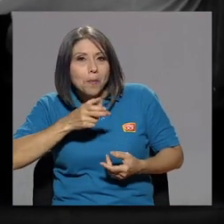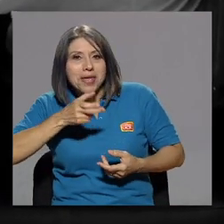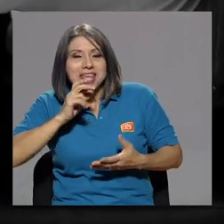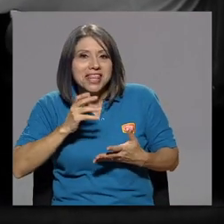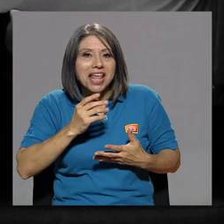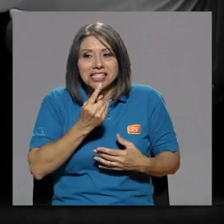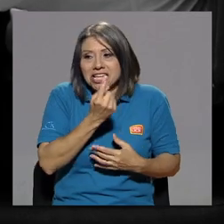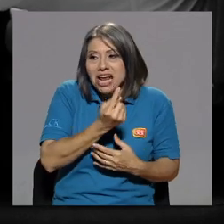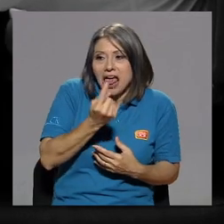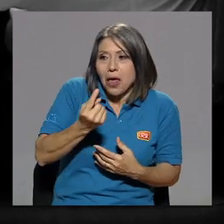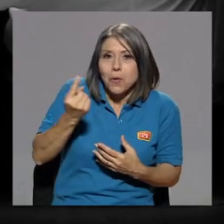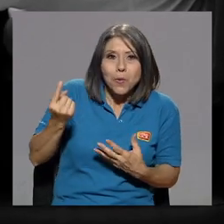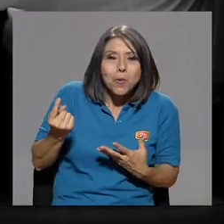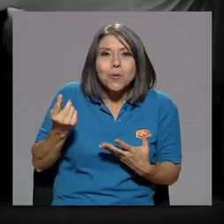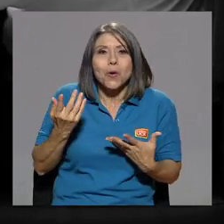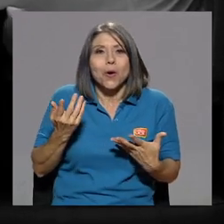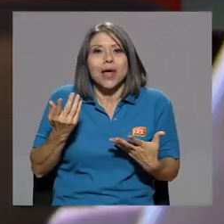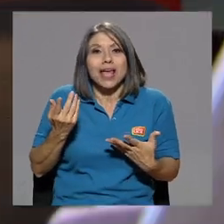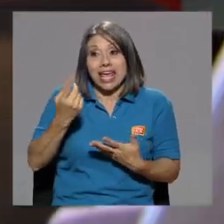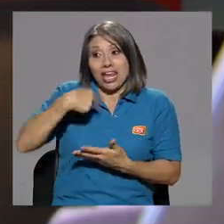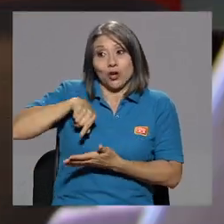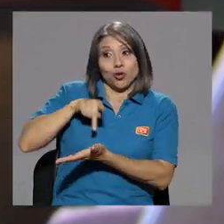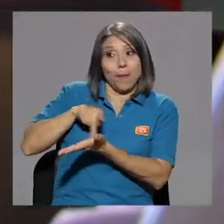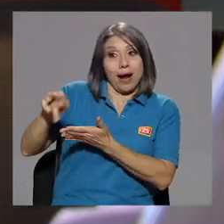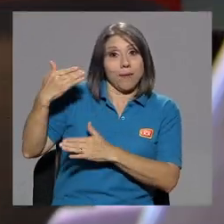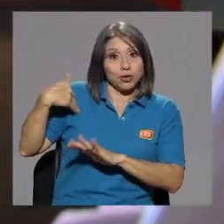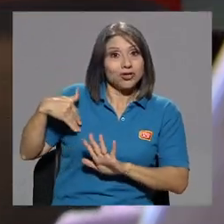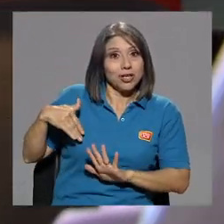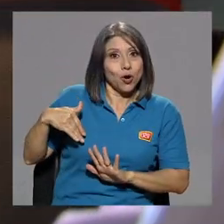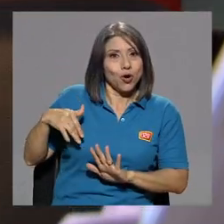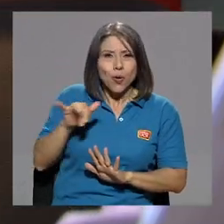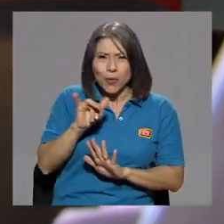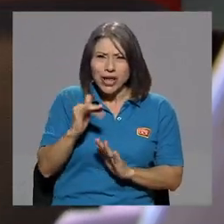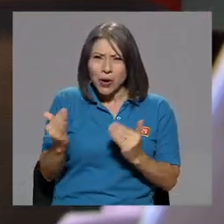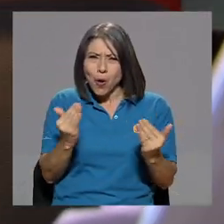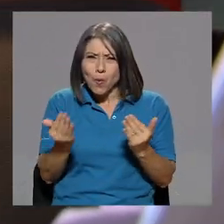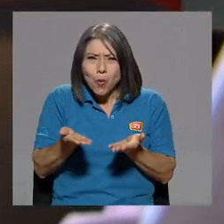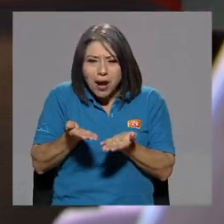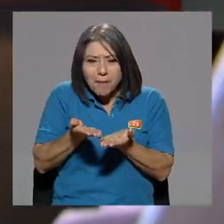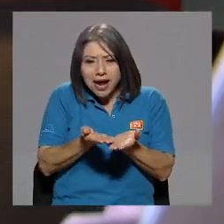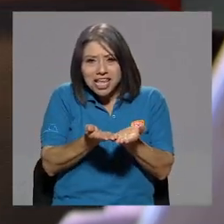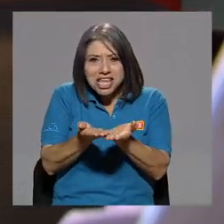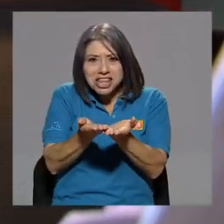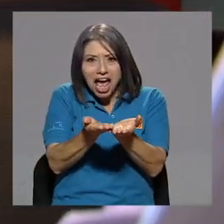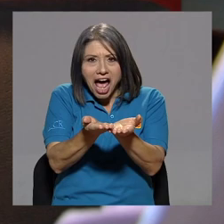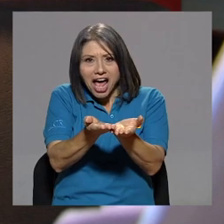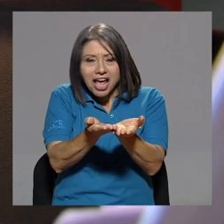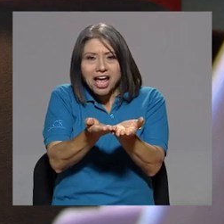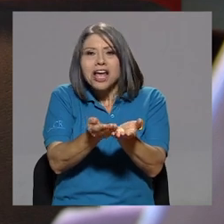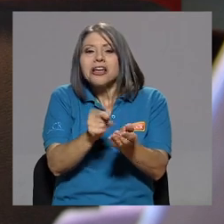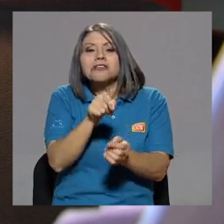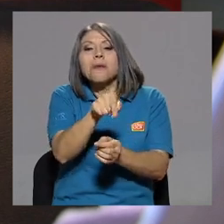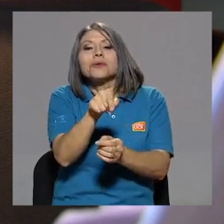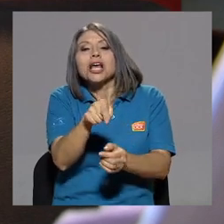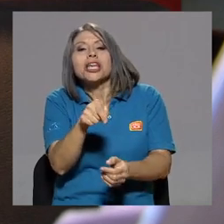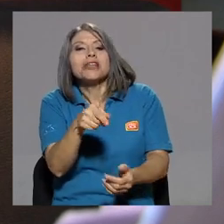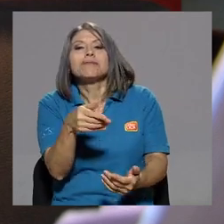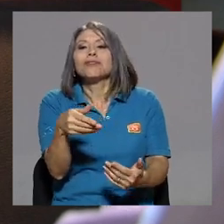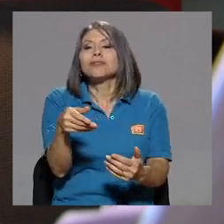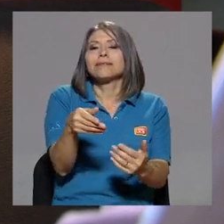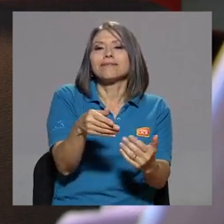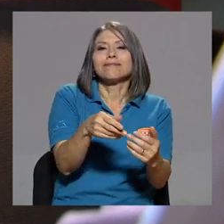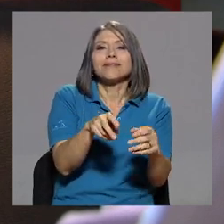aquí, y cada uno con las copitas, y le pagábamos a un señor, porque era como una panguita, ¿verdad? Y entonces ya cuando estábamos ya, y